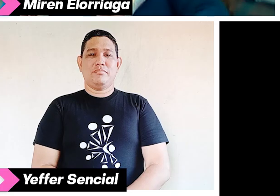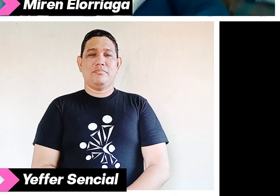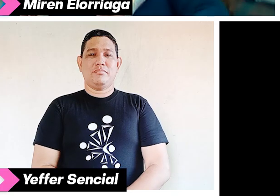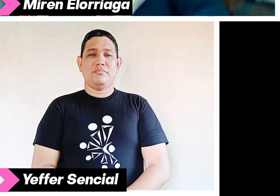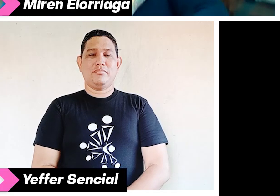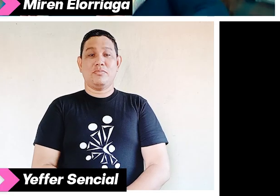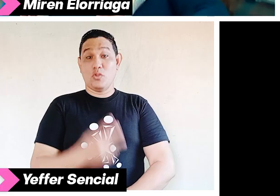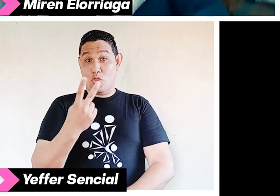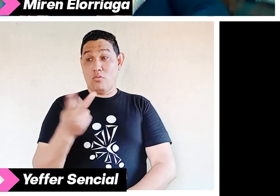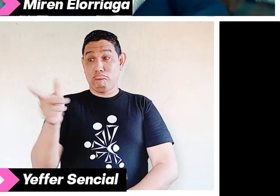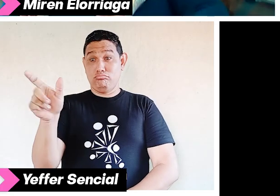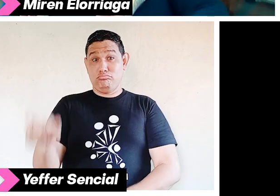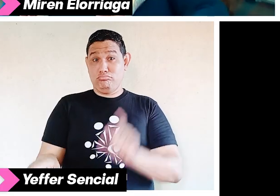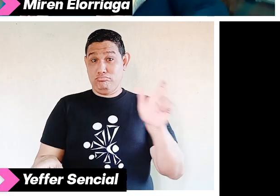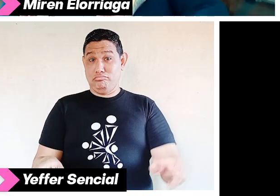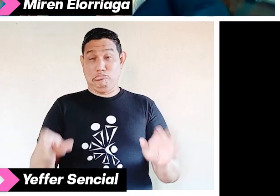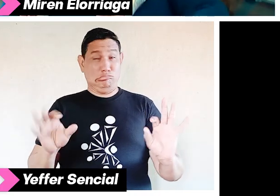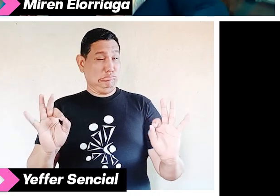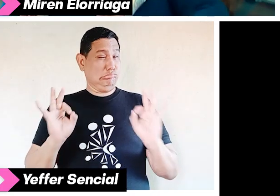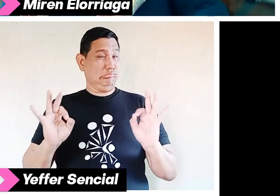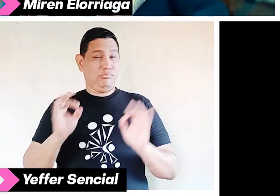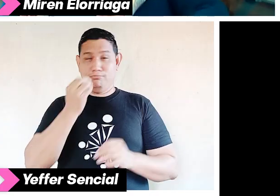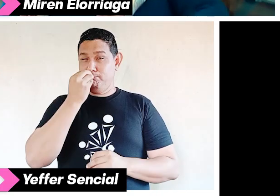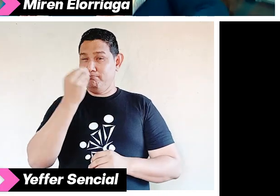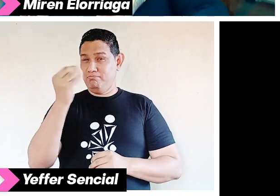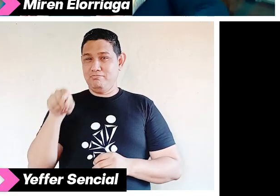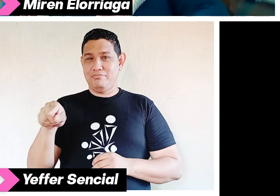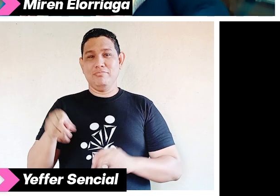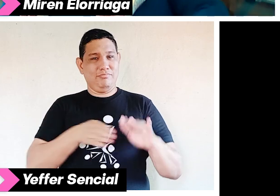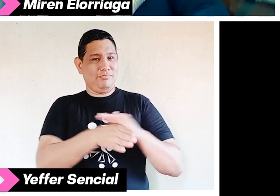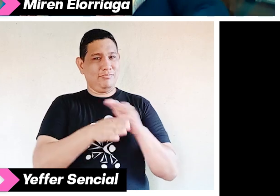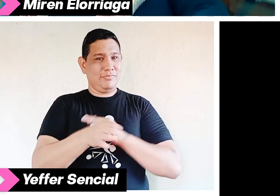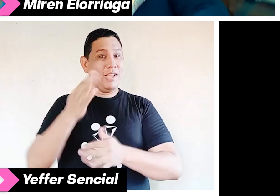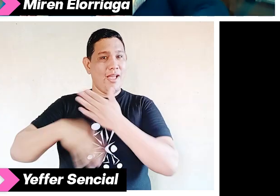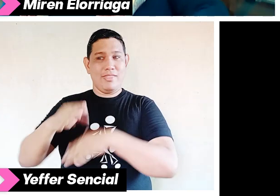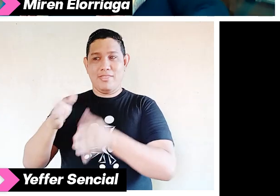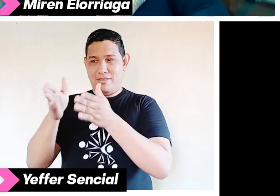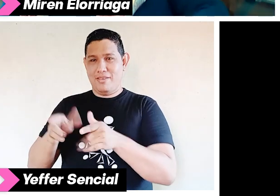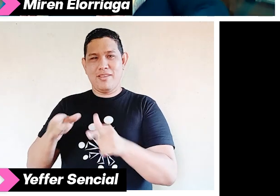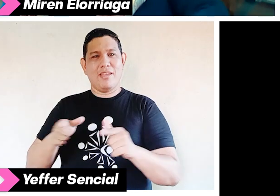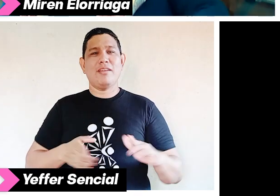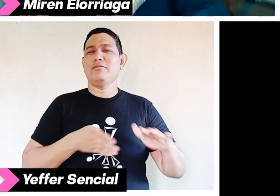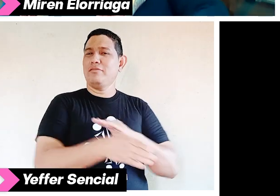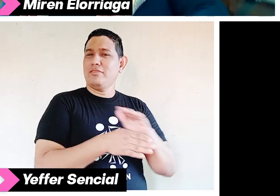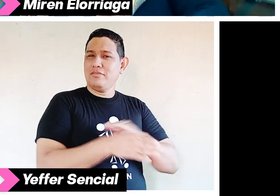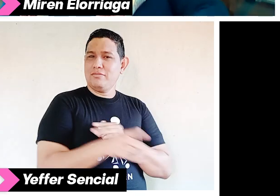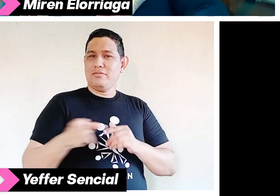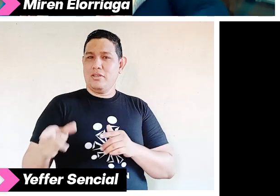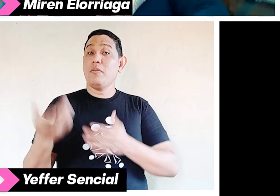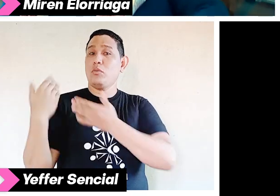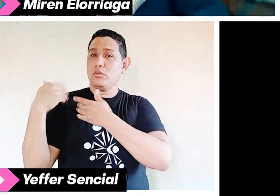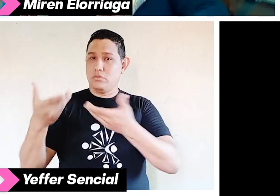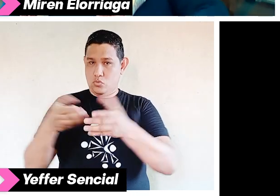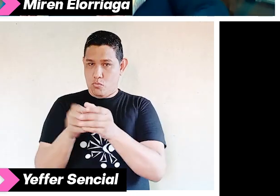Tengo dos invitadas de lujo. Tengo a las personas que están encargadas detrás de CreaAccesibilidad y es una consultoría dedicada a crear espacios de vida.